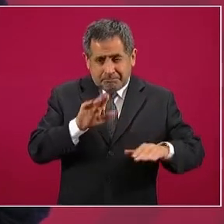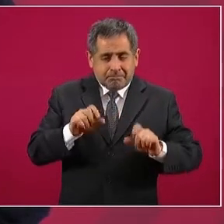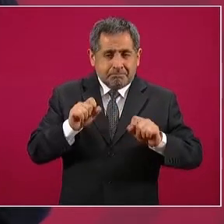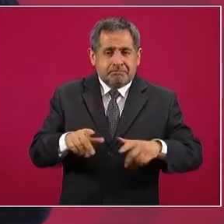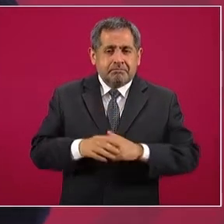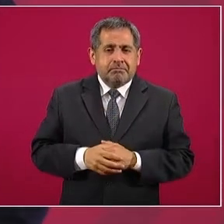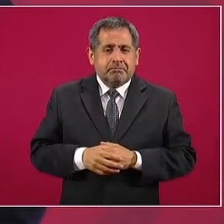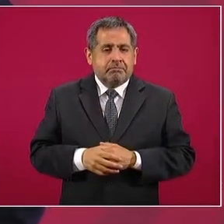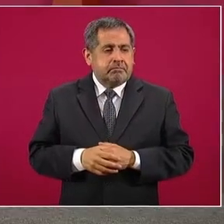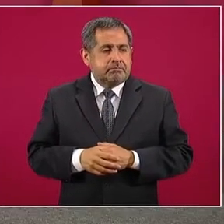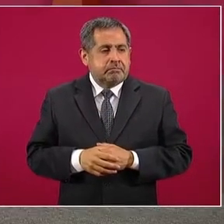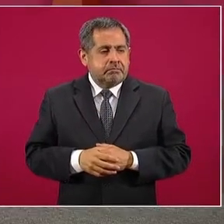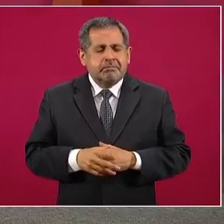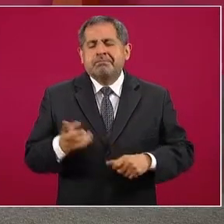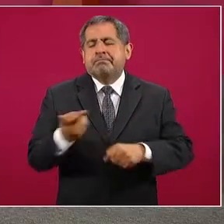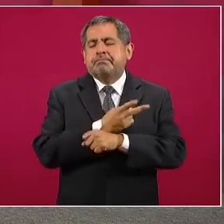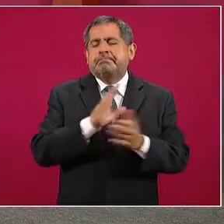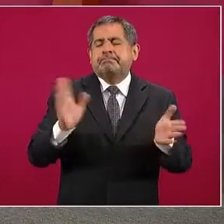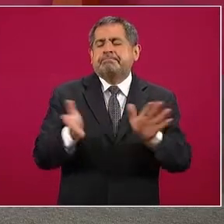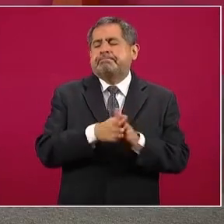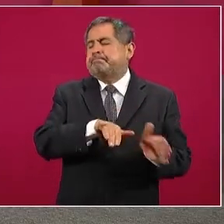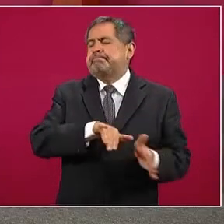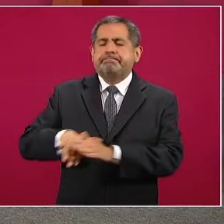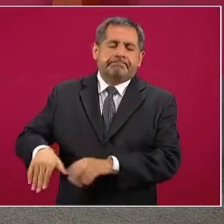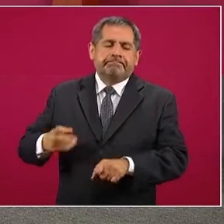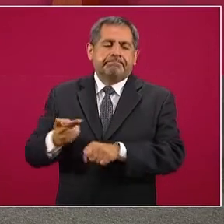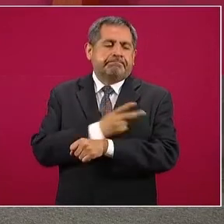y le dan carpetazo al asunto.